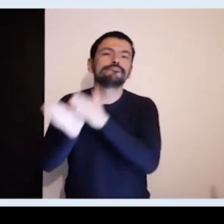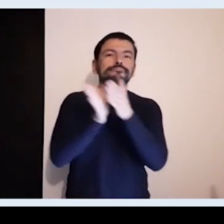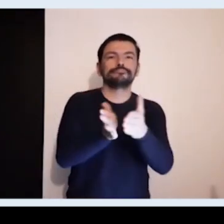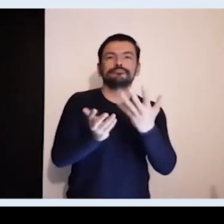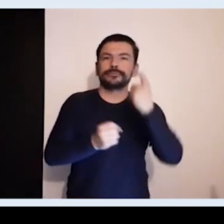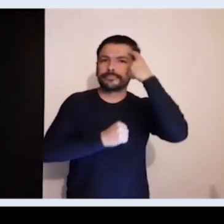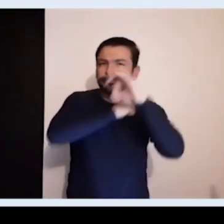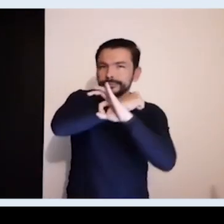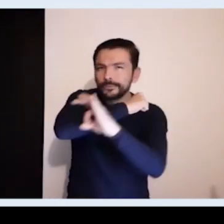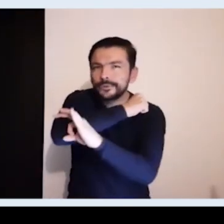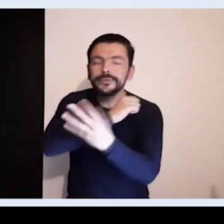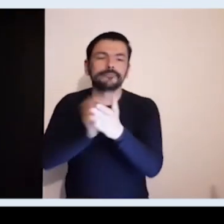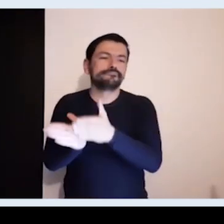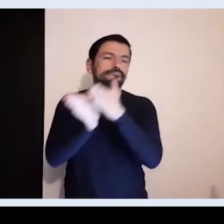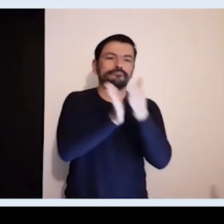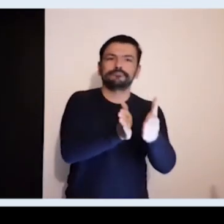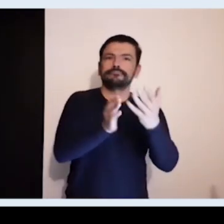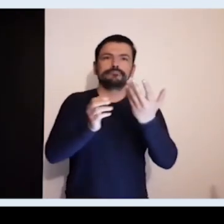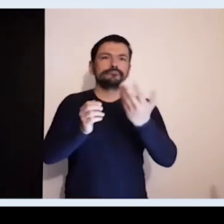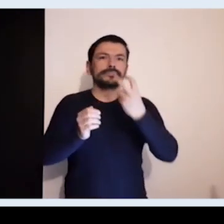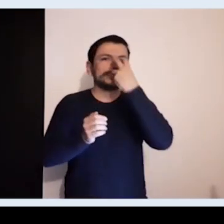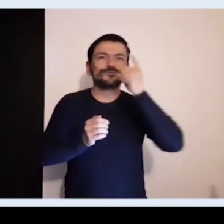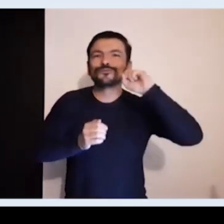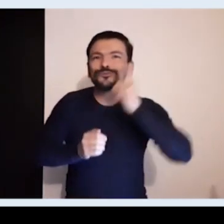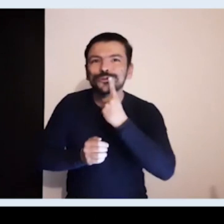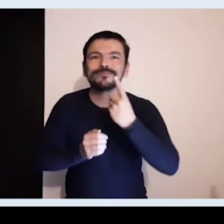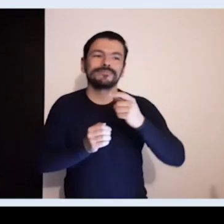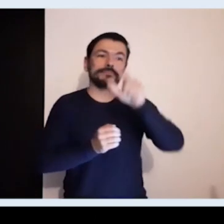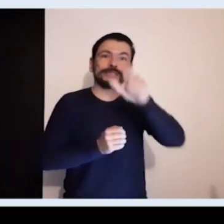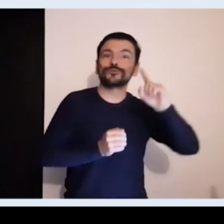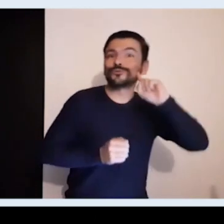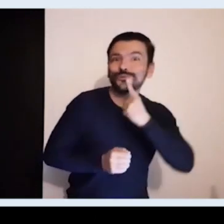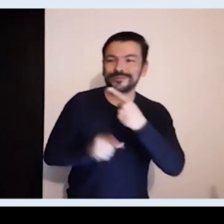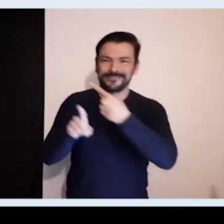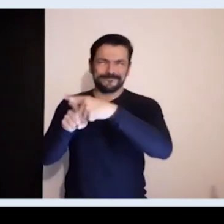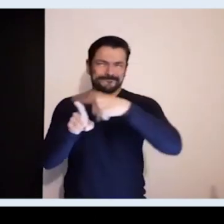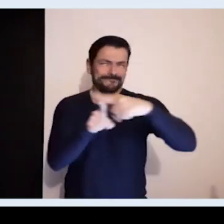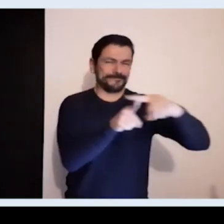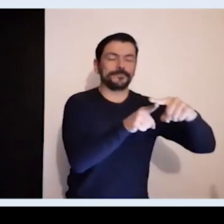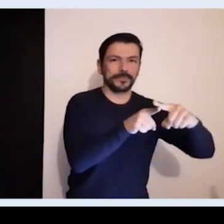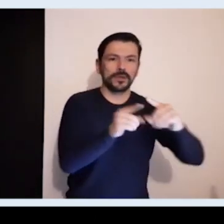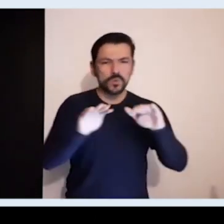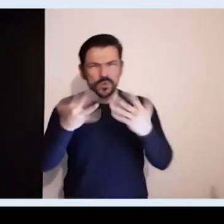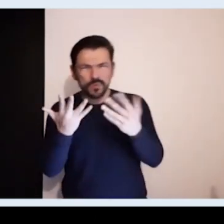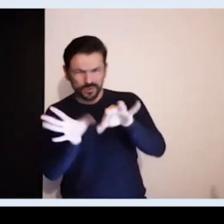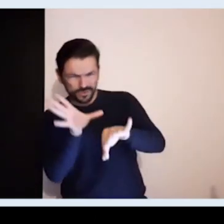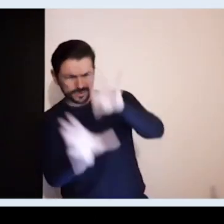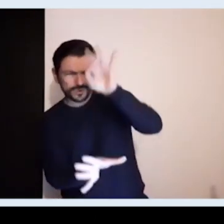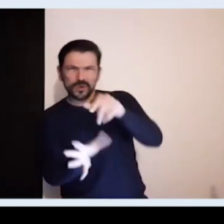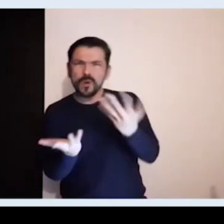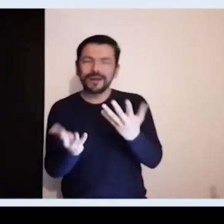física, psicosocial, cognitiva, personas sordas y sordociegas. El proceso de